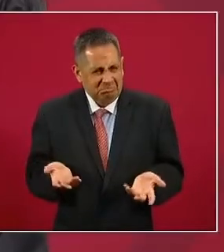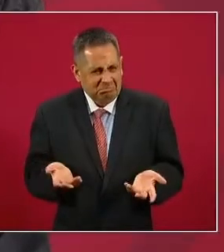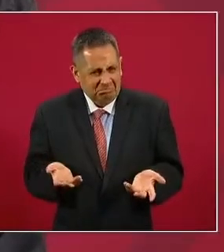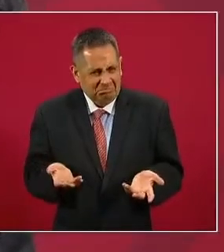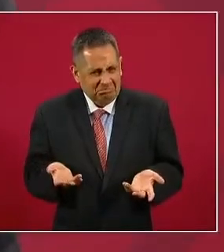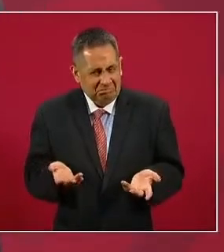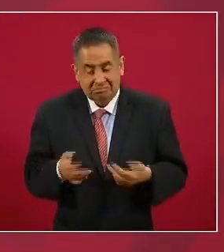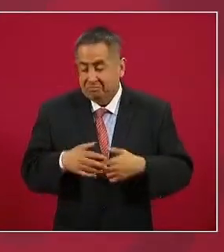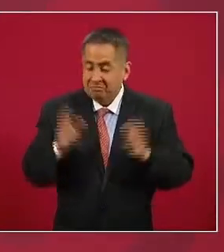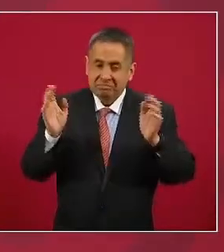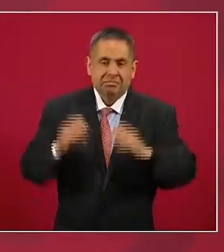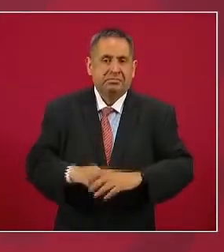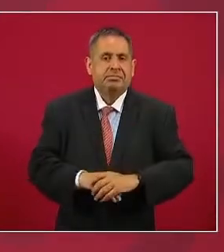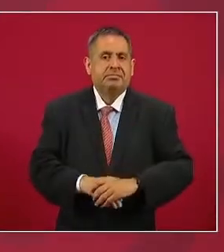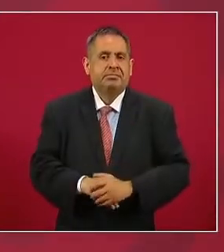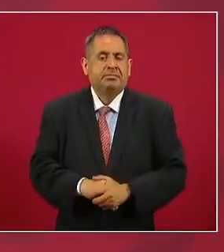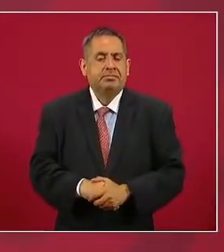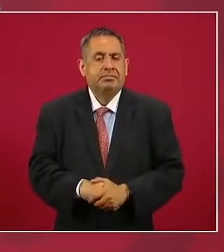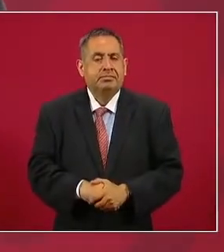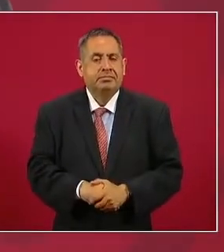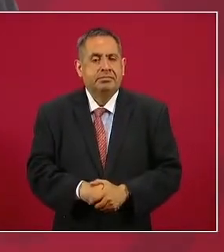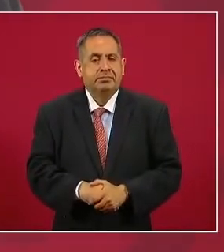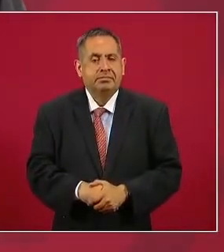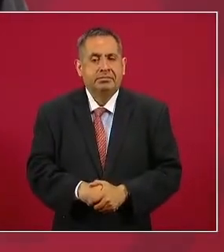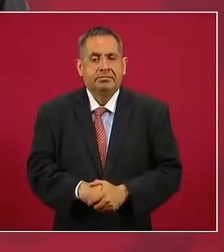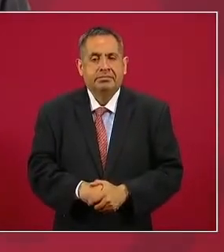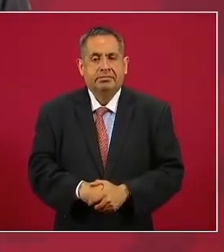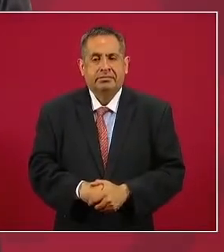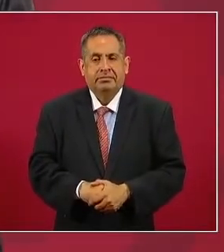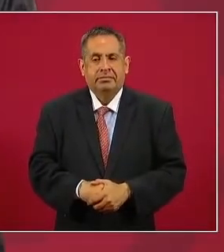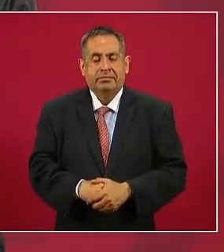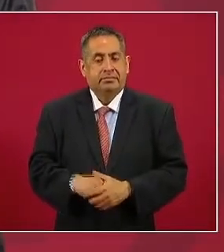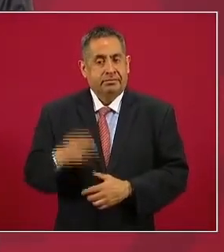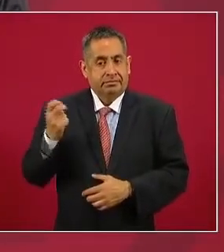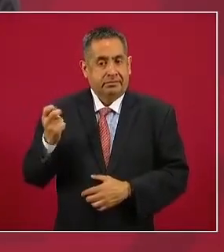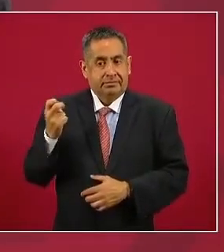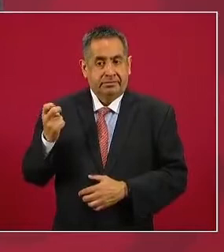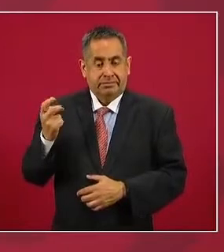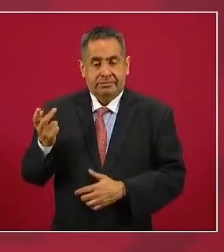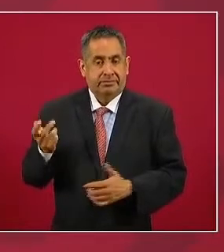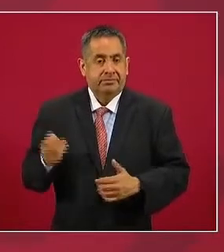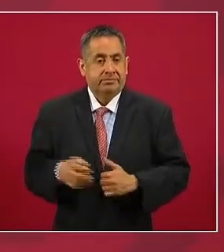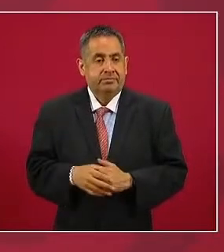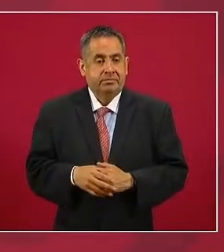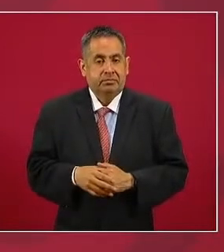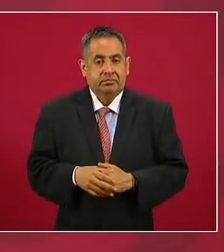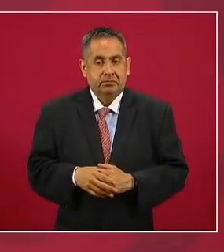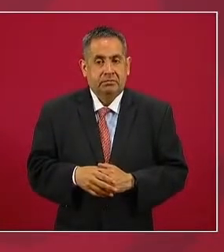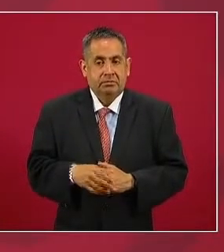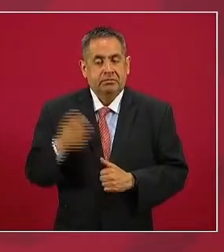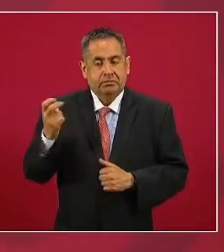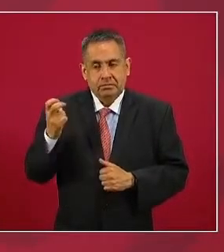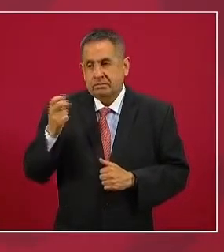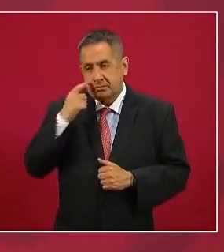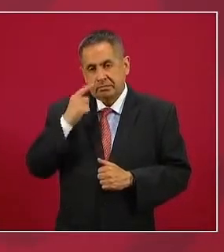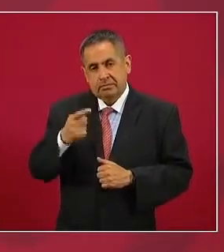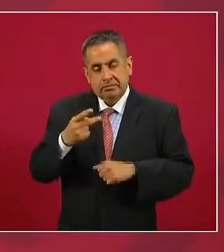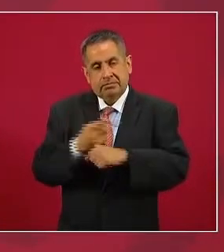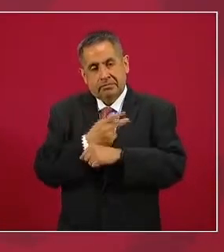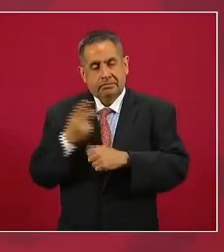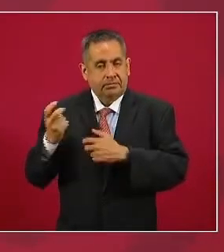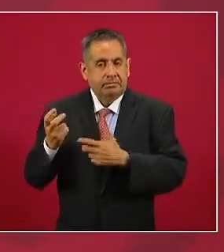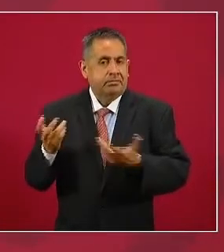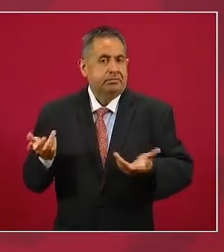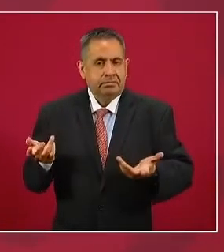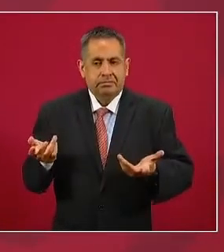pero bueno este esto es lo que está sucediendo